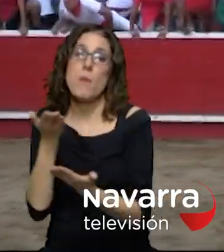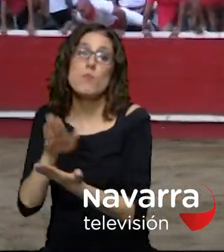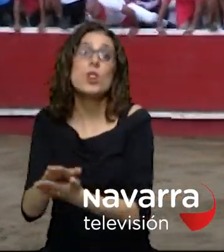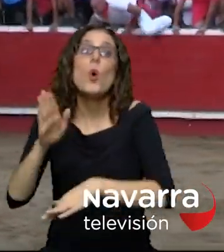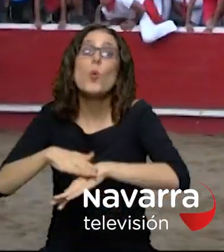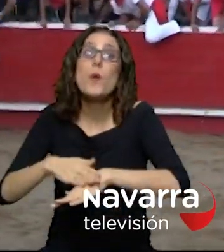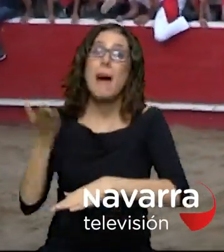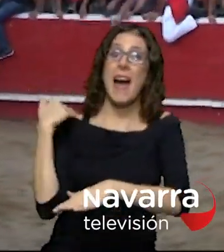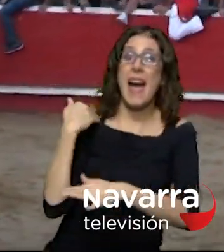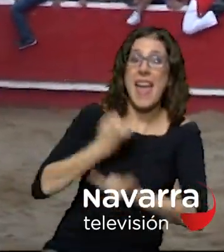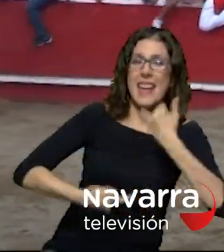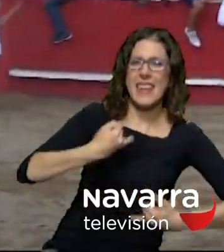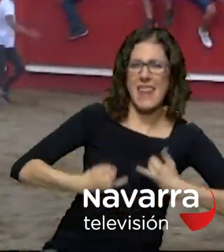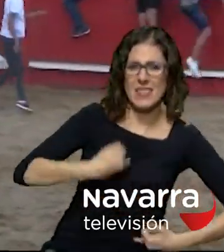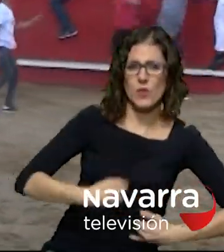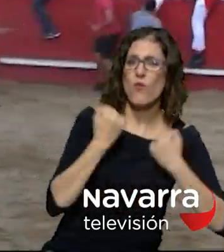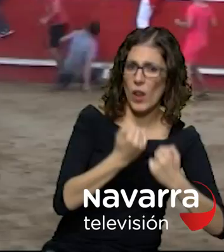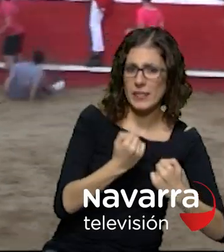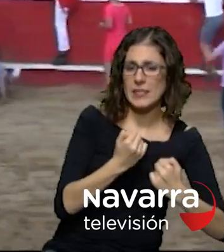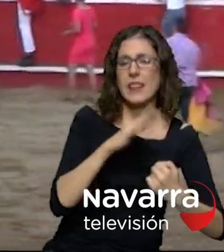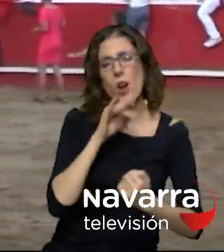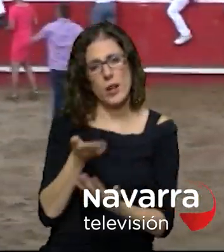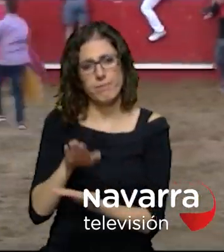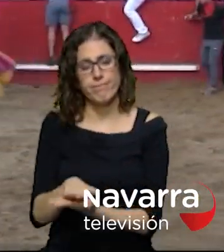sufridas por los fuertes golpes recibidos